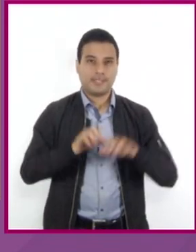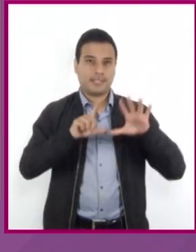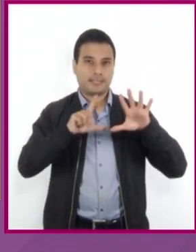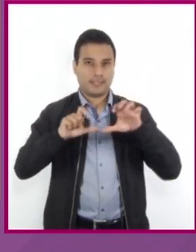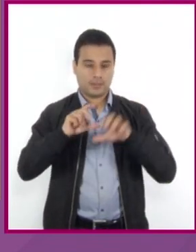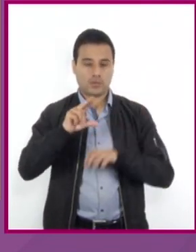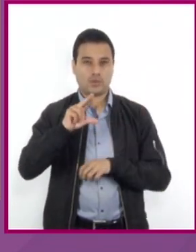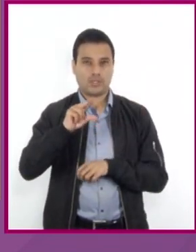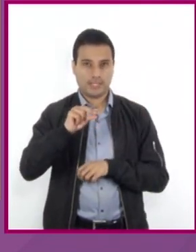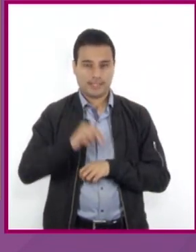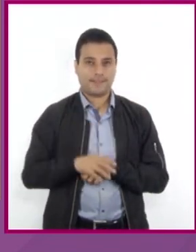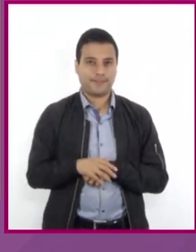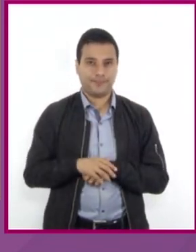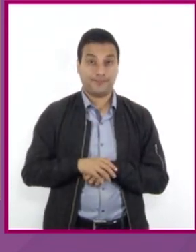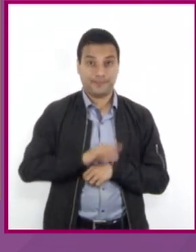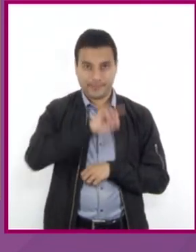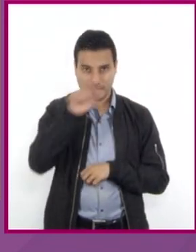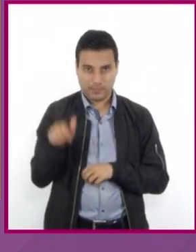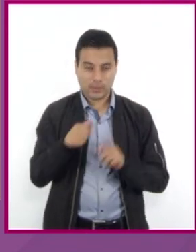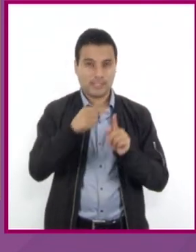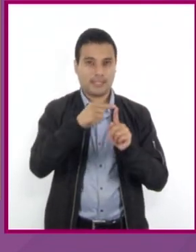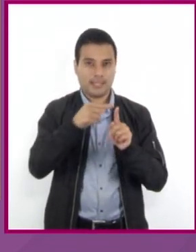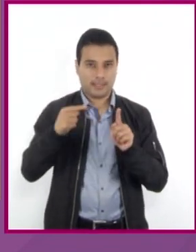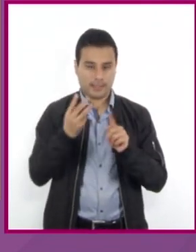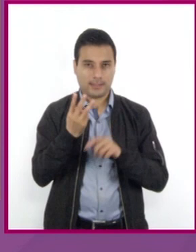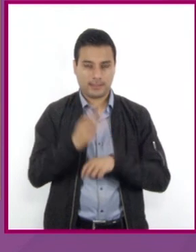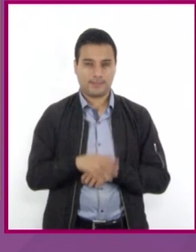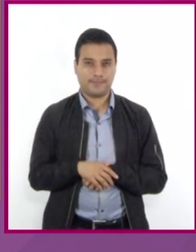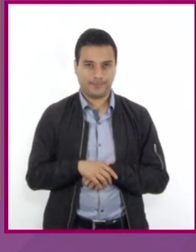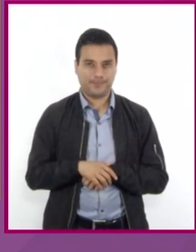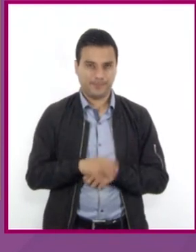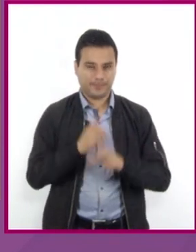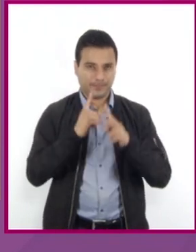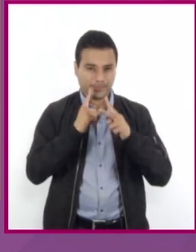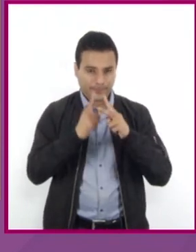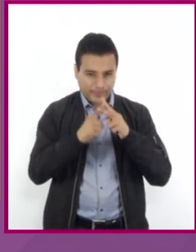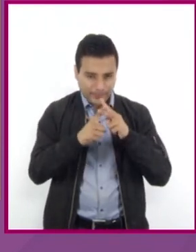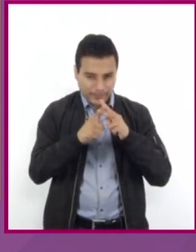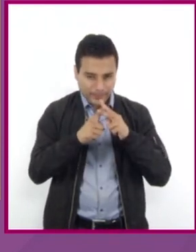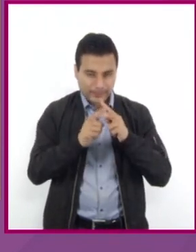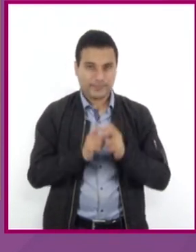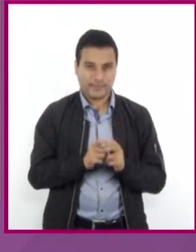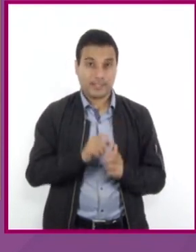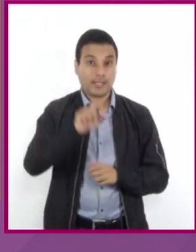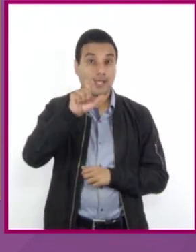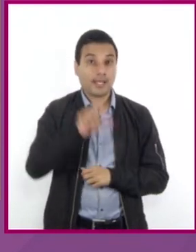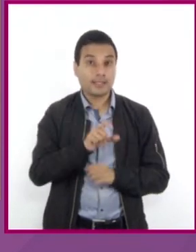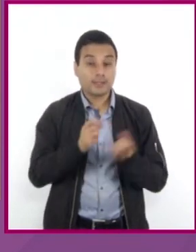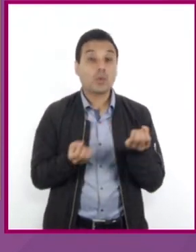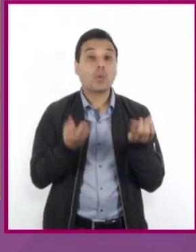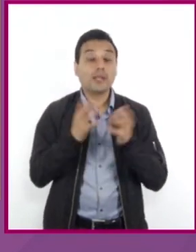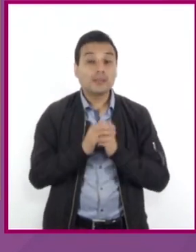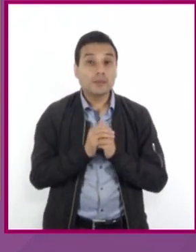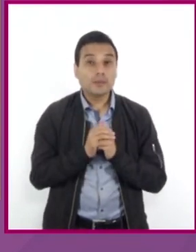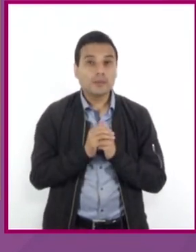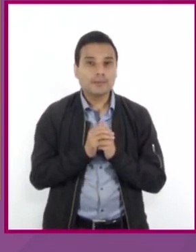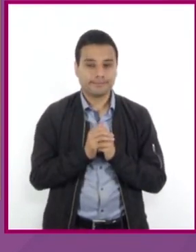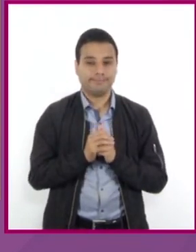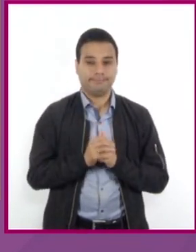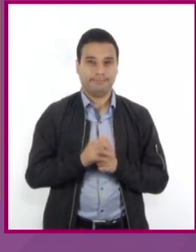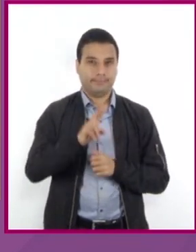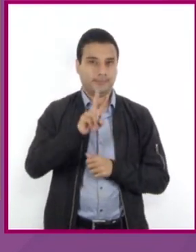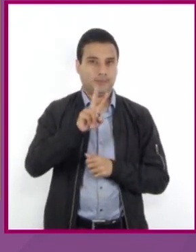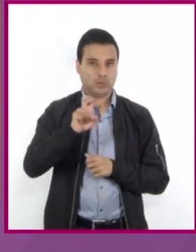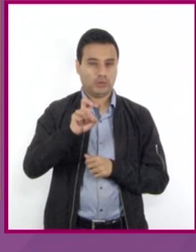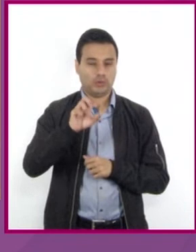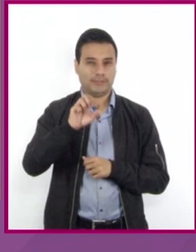resultado lo dividimos entre 3 y calculamos el valor de la literal X por lo tanto X